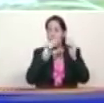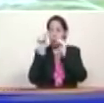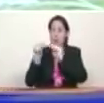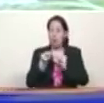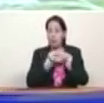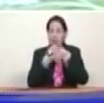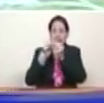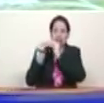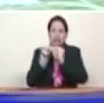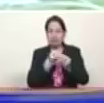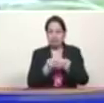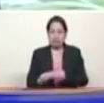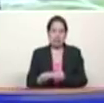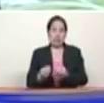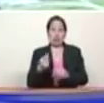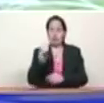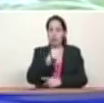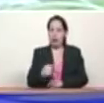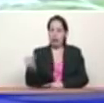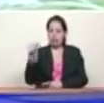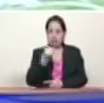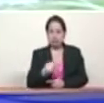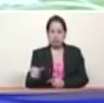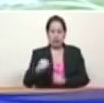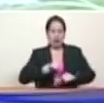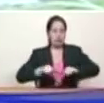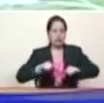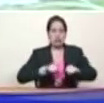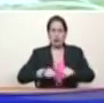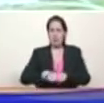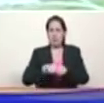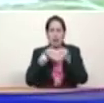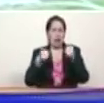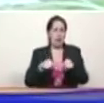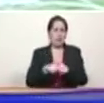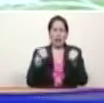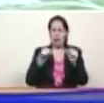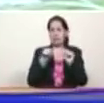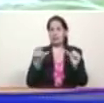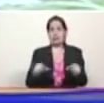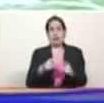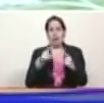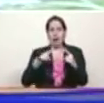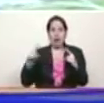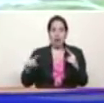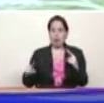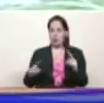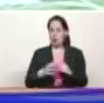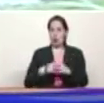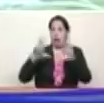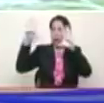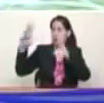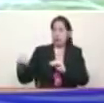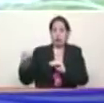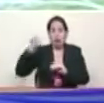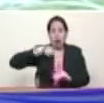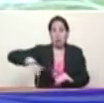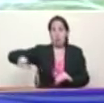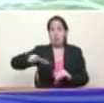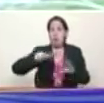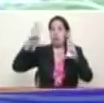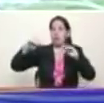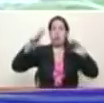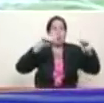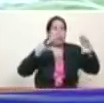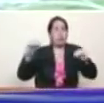de toda esta semana todos los mecanismos para dañar el servicio eléctrico al país quitarle la luz al pueblo y que hemos